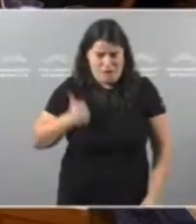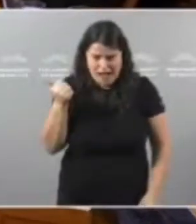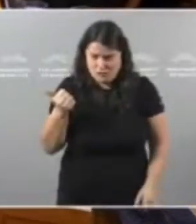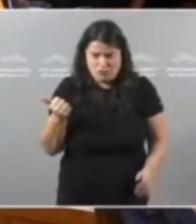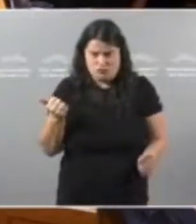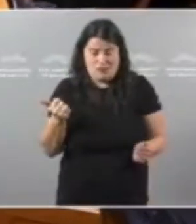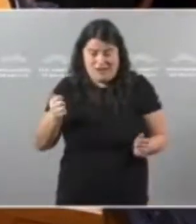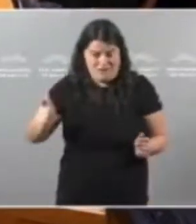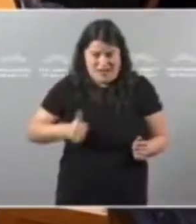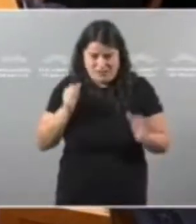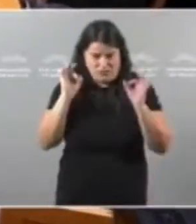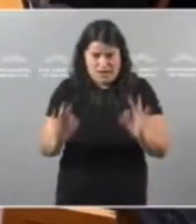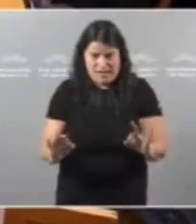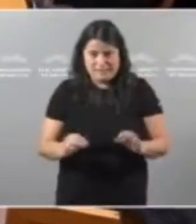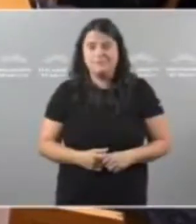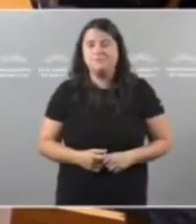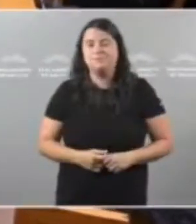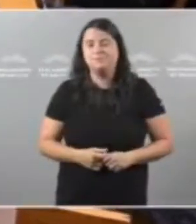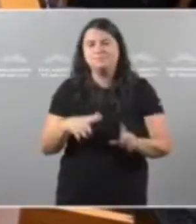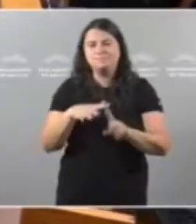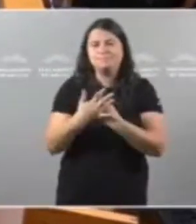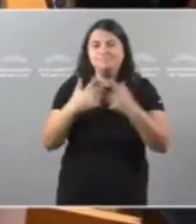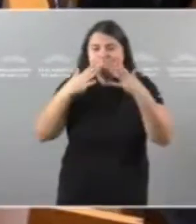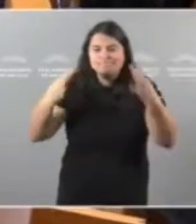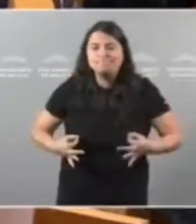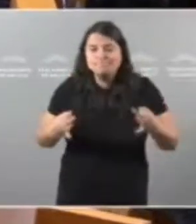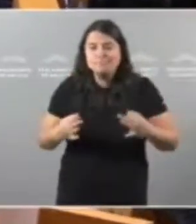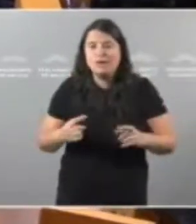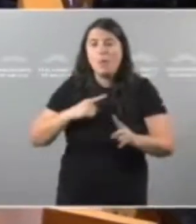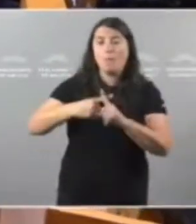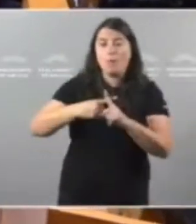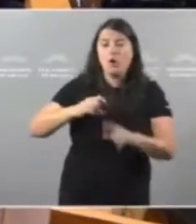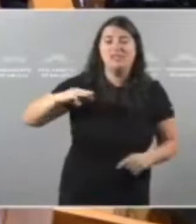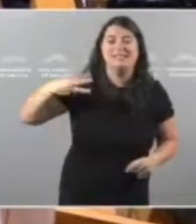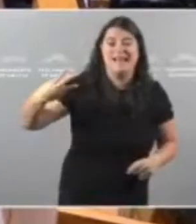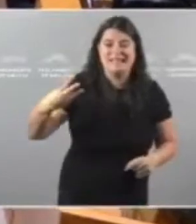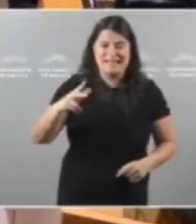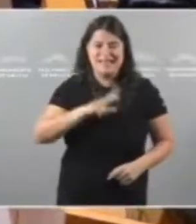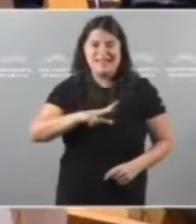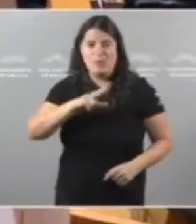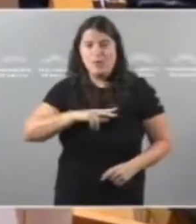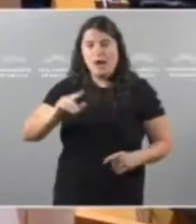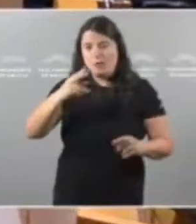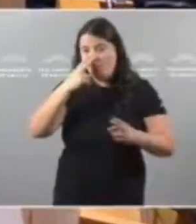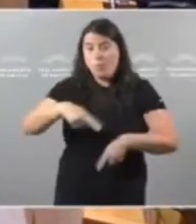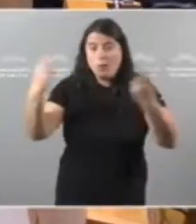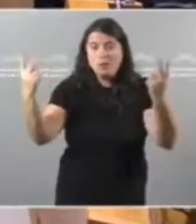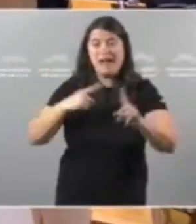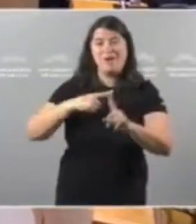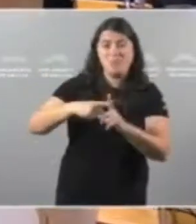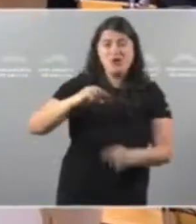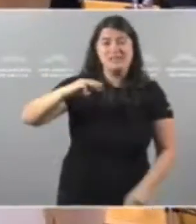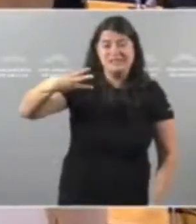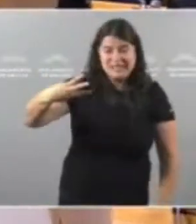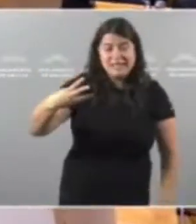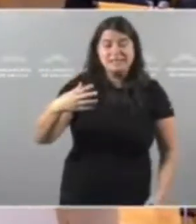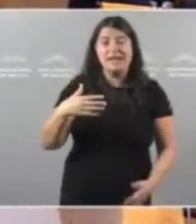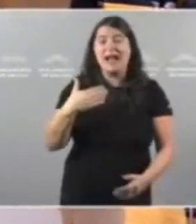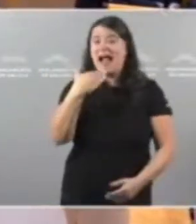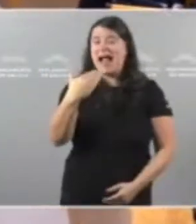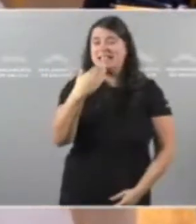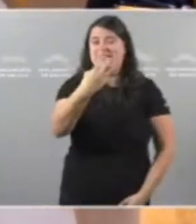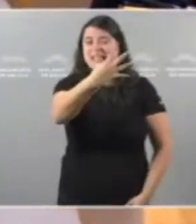como digan A realidade é que triplicaron a débeda pública de Galiza A tesituala nos 14